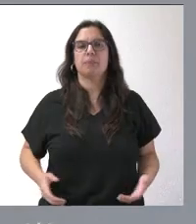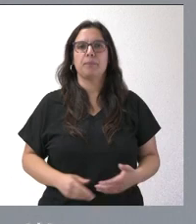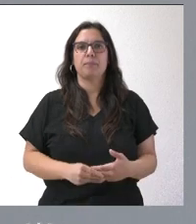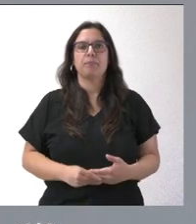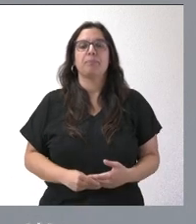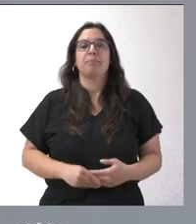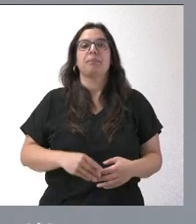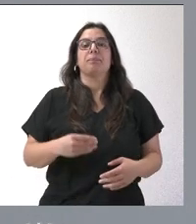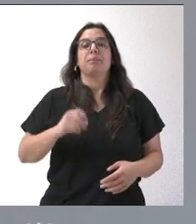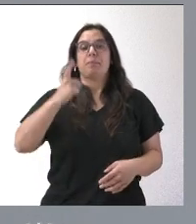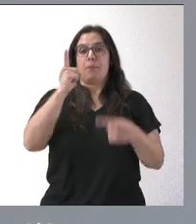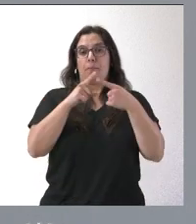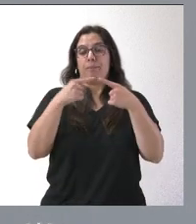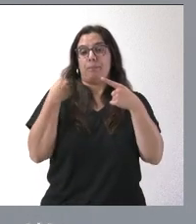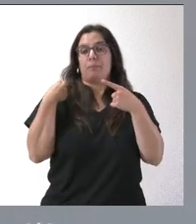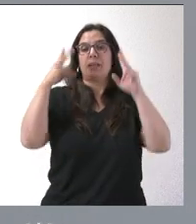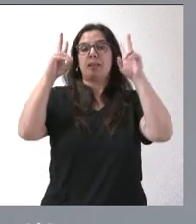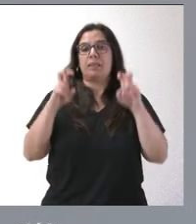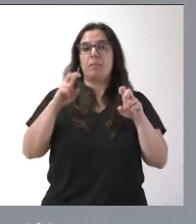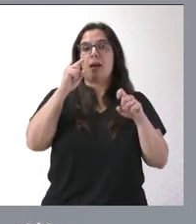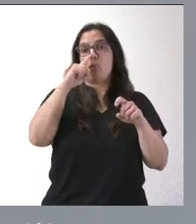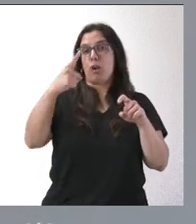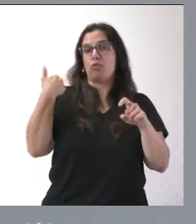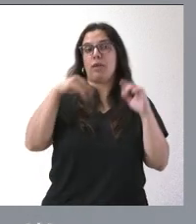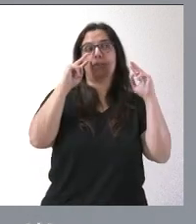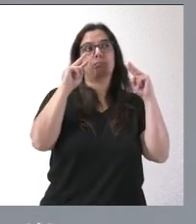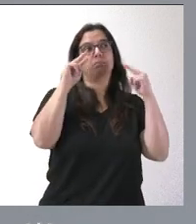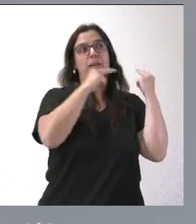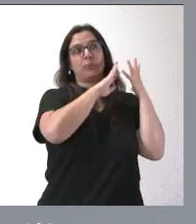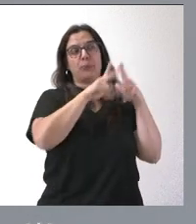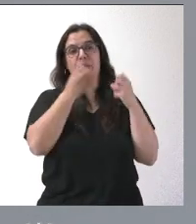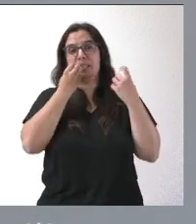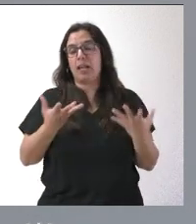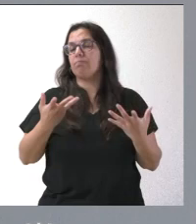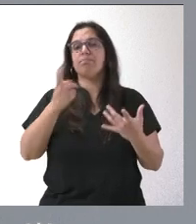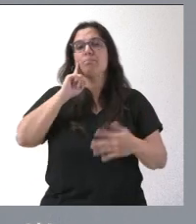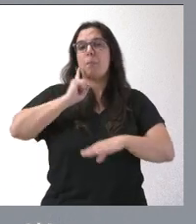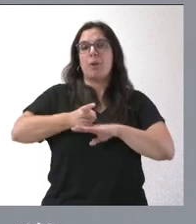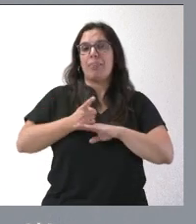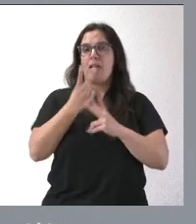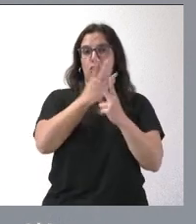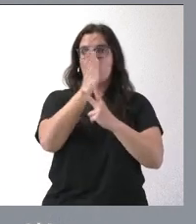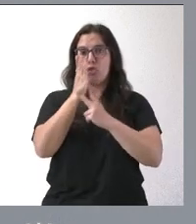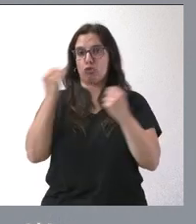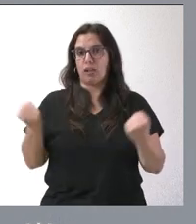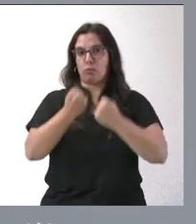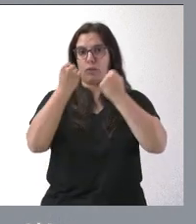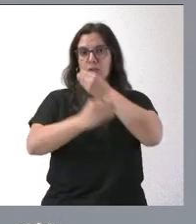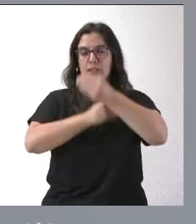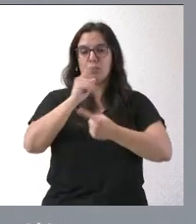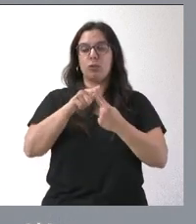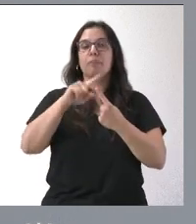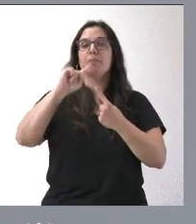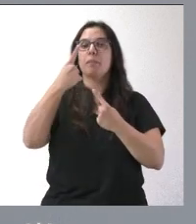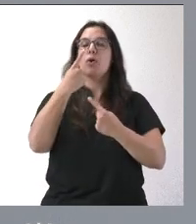Pues me pregunta, en primer lugar, el balance de este año. Pues ha venido caracterizado por dos tipos de actuaciones. En primer lugar, por las